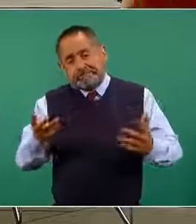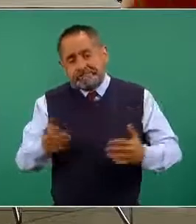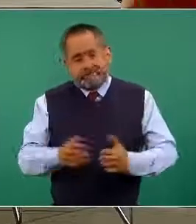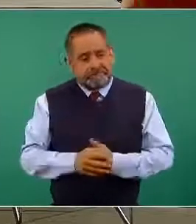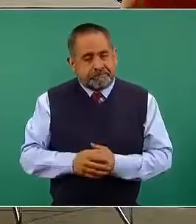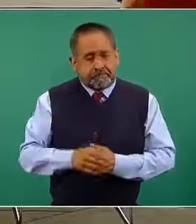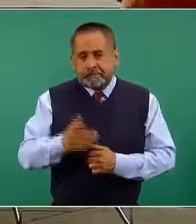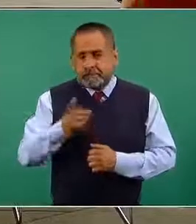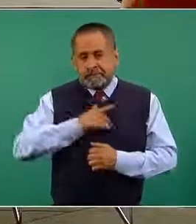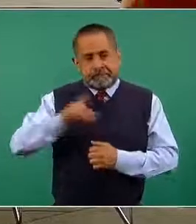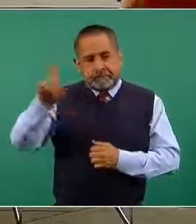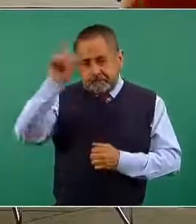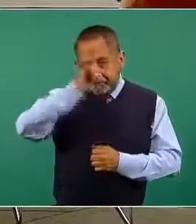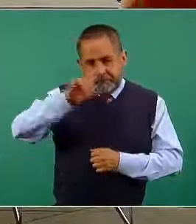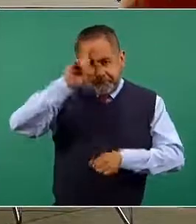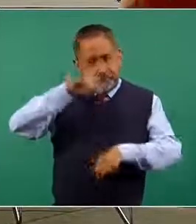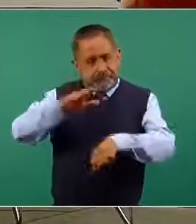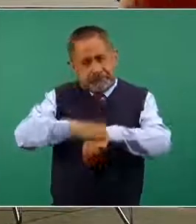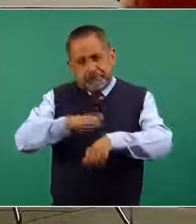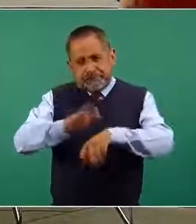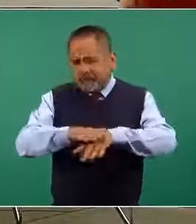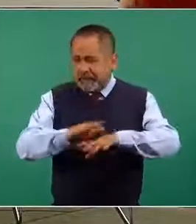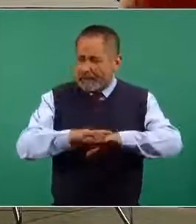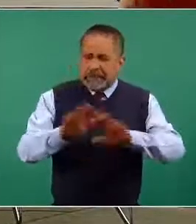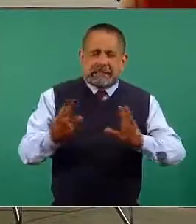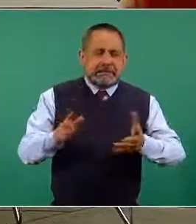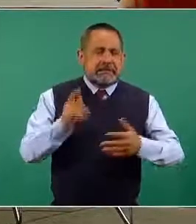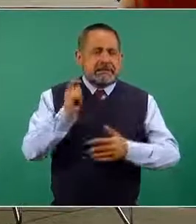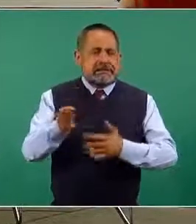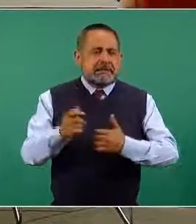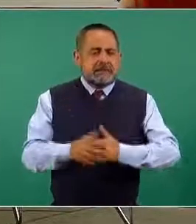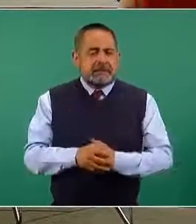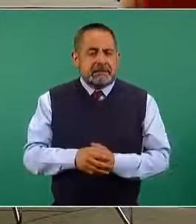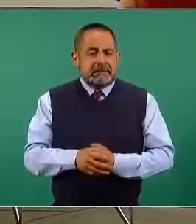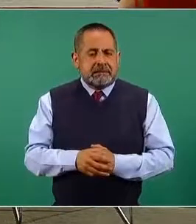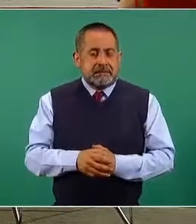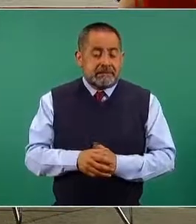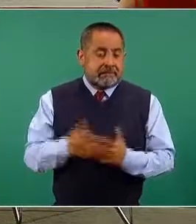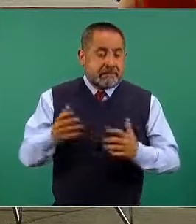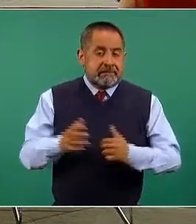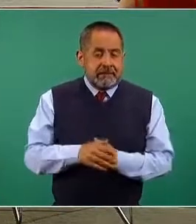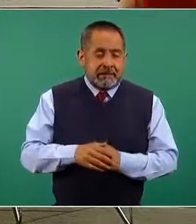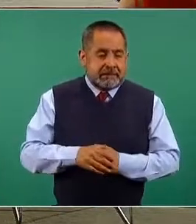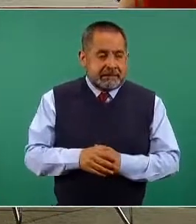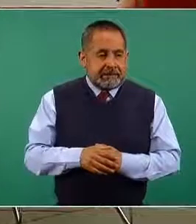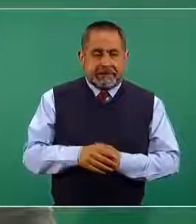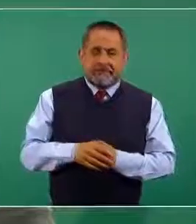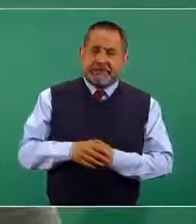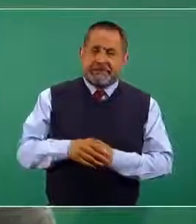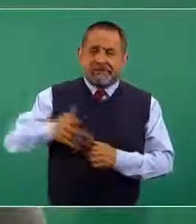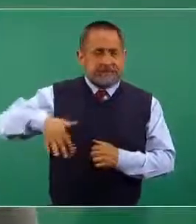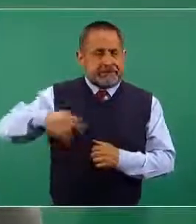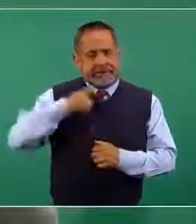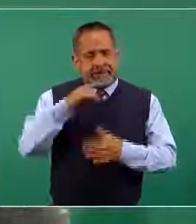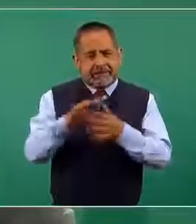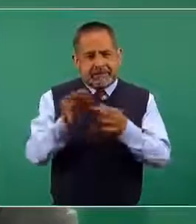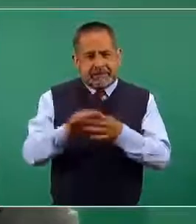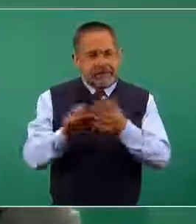recomendación podemos hacer? Me parece que es un asunto, como lo hemos